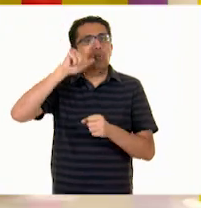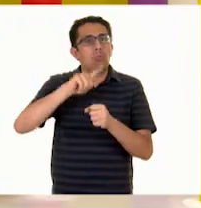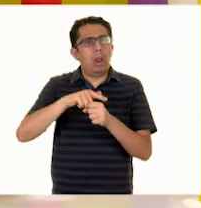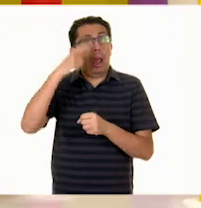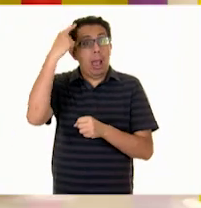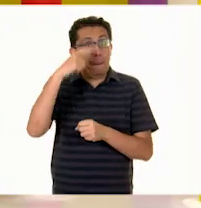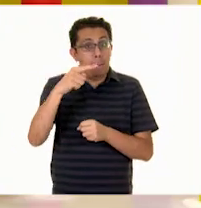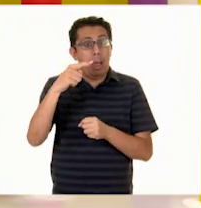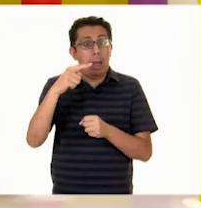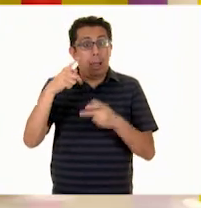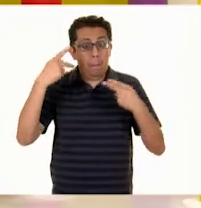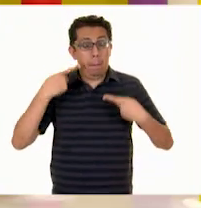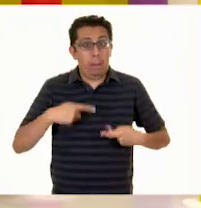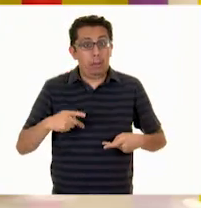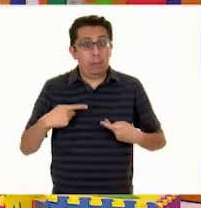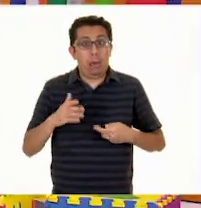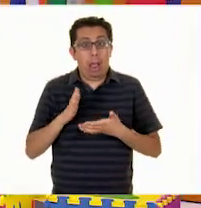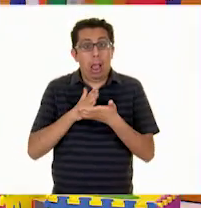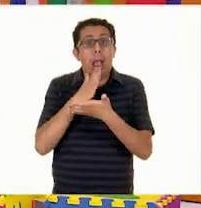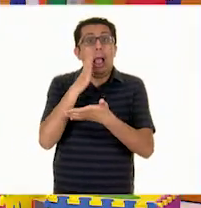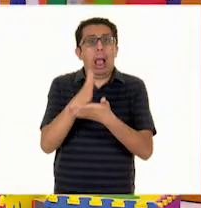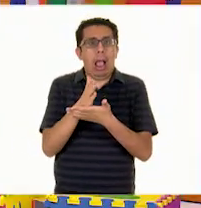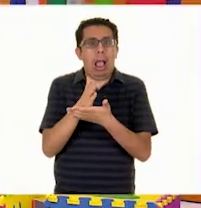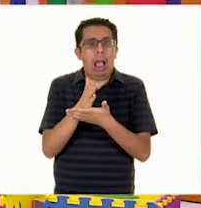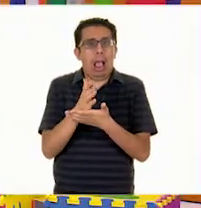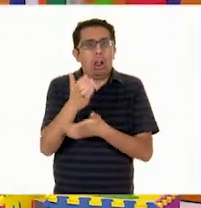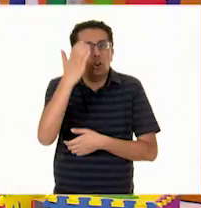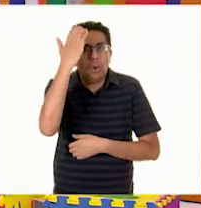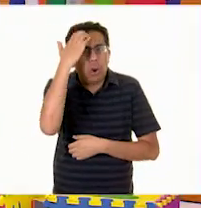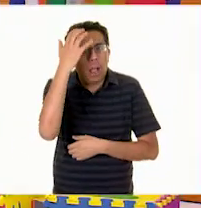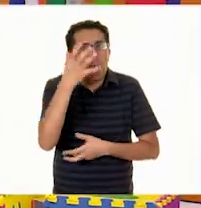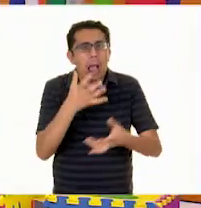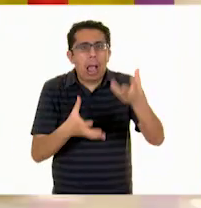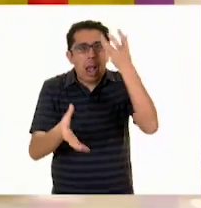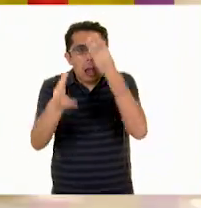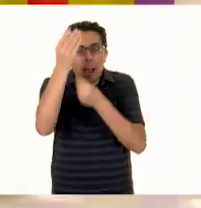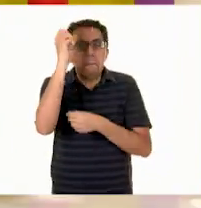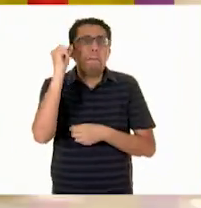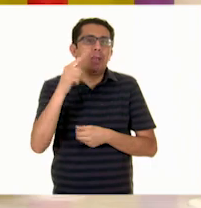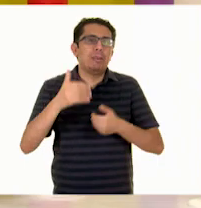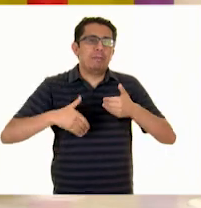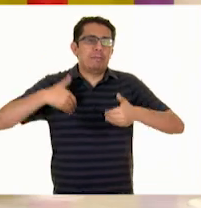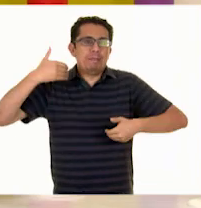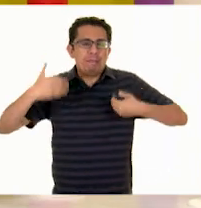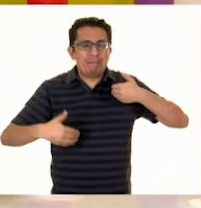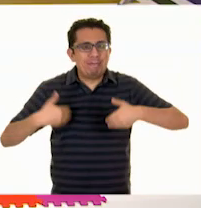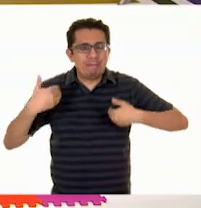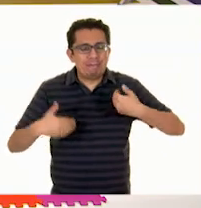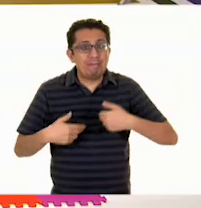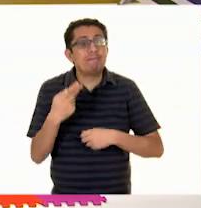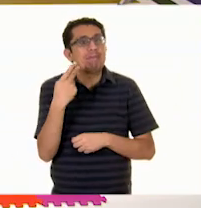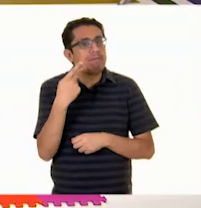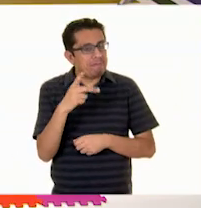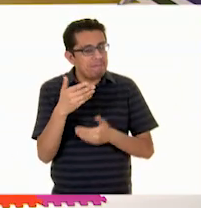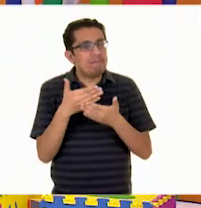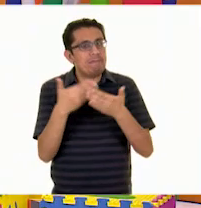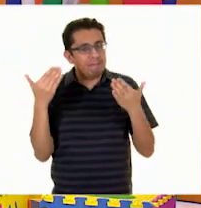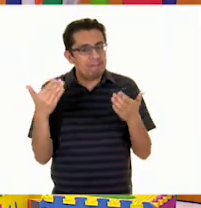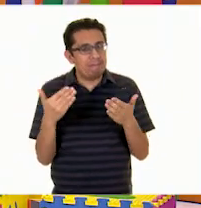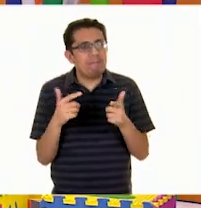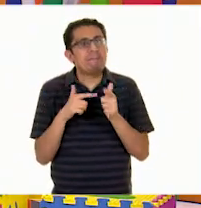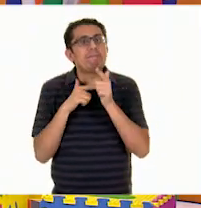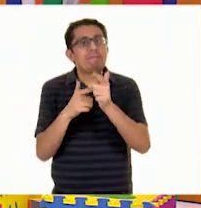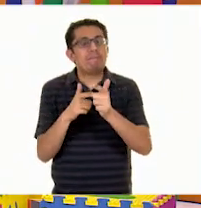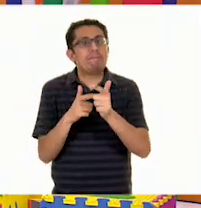conozcamos, aprendamos. También nos podemos divertir. Por supuesto. Pero, ¿qué te parece si seguimos viendo